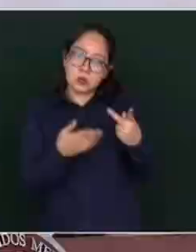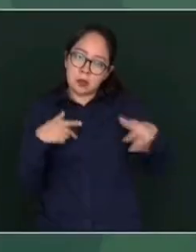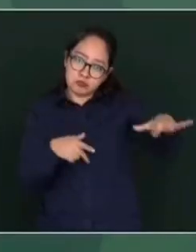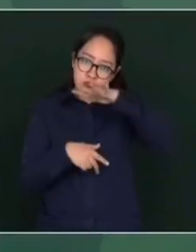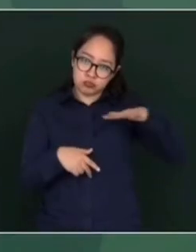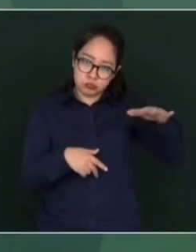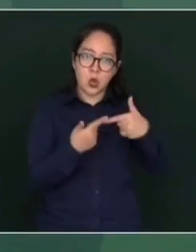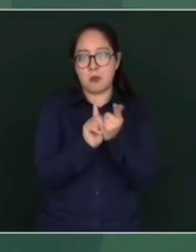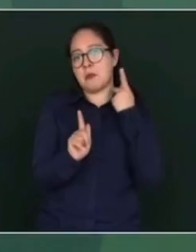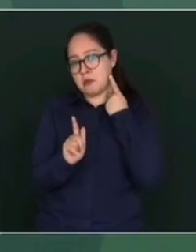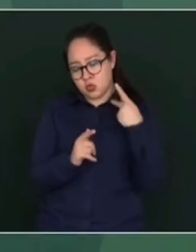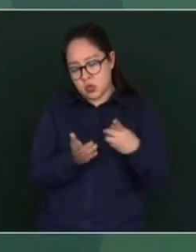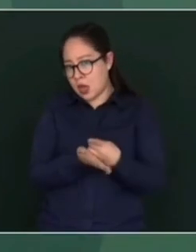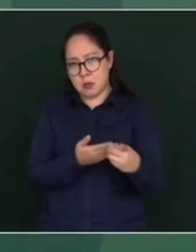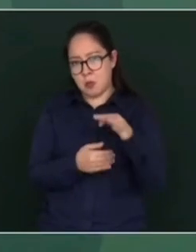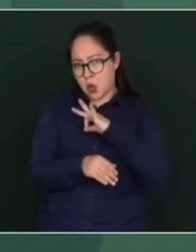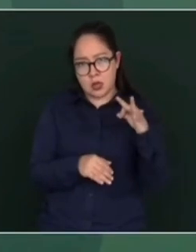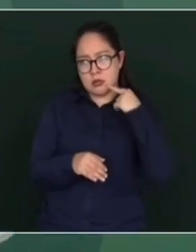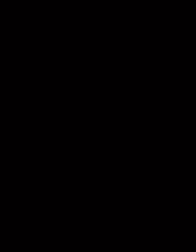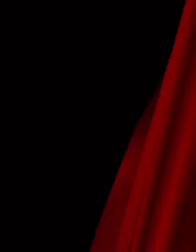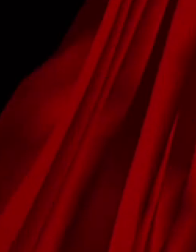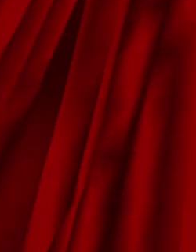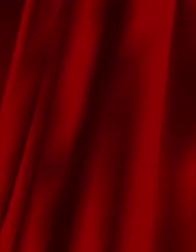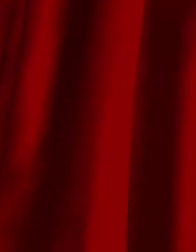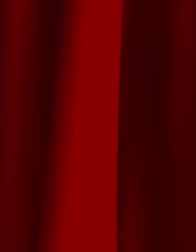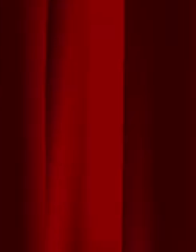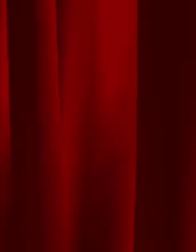ciudadanos, los partidos políticos, de presentar las impugnaciones.